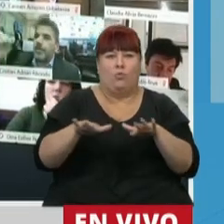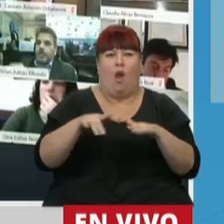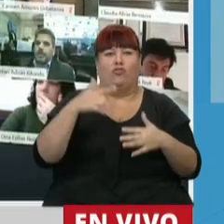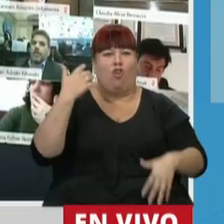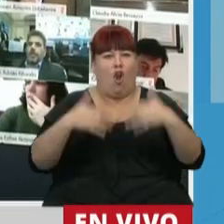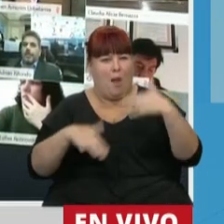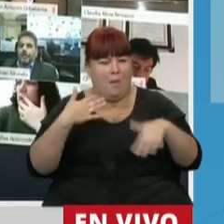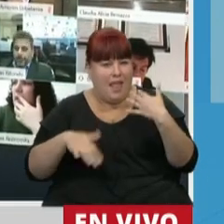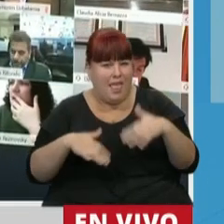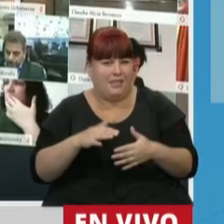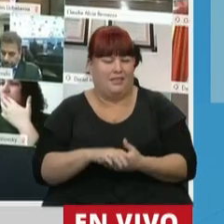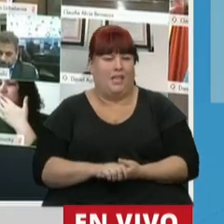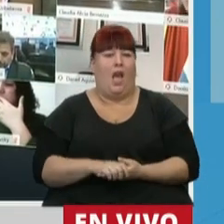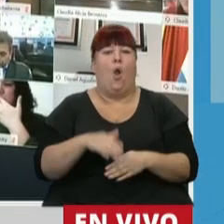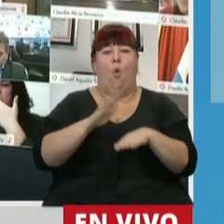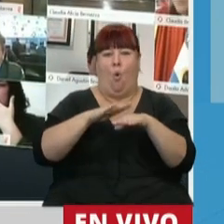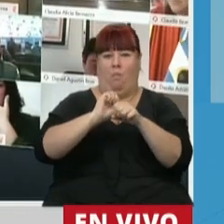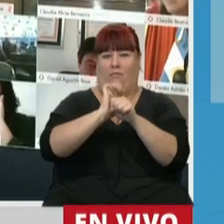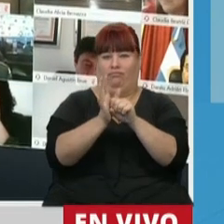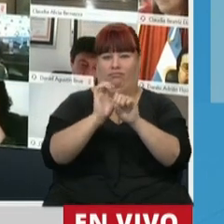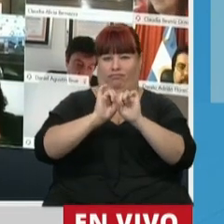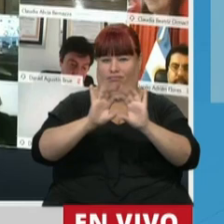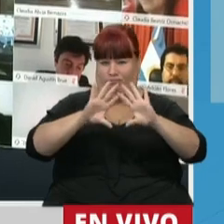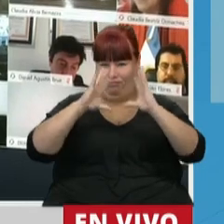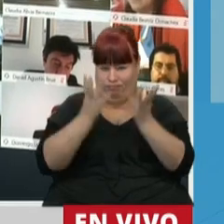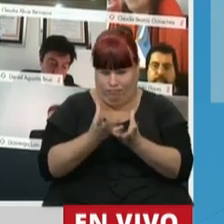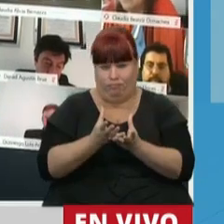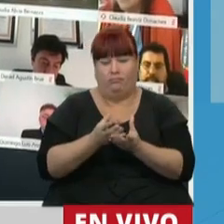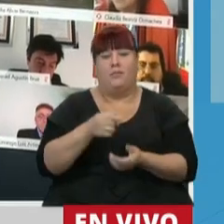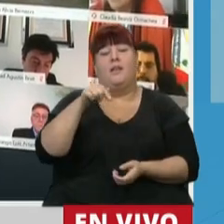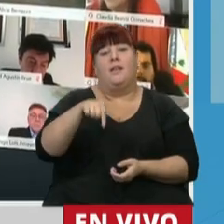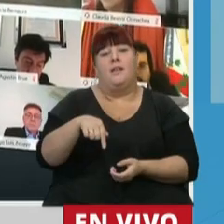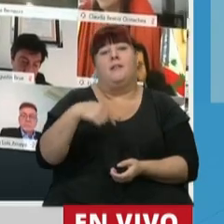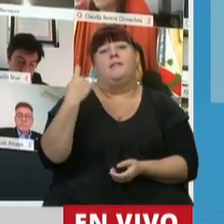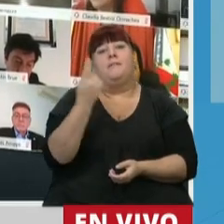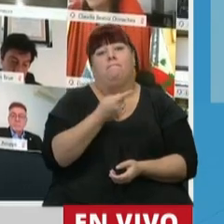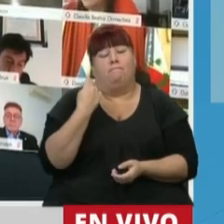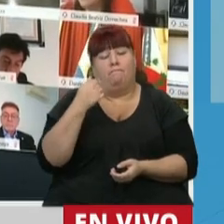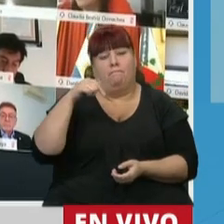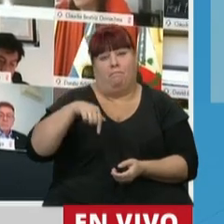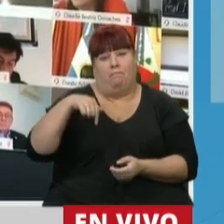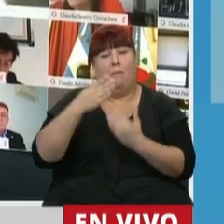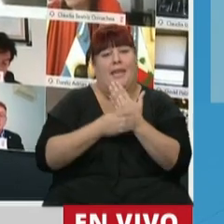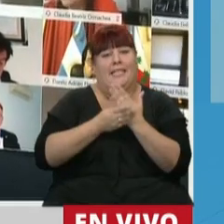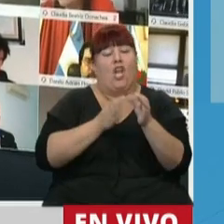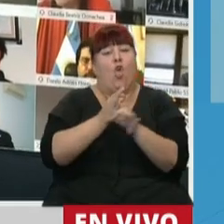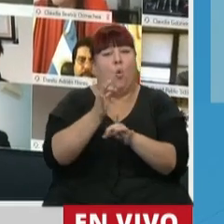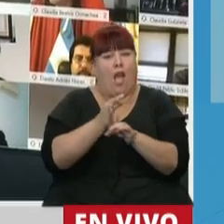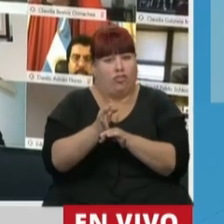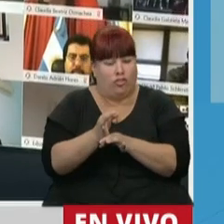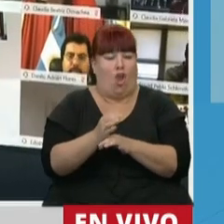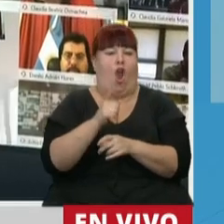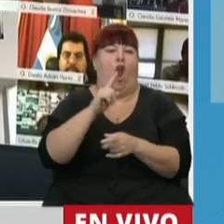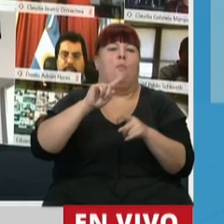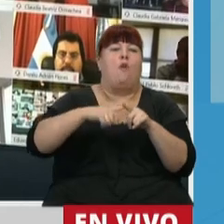emergencia que genera la pandemia y que ha planteado para nuestro Ministerio de Educación,